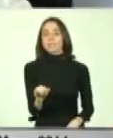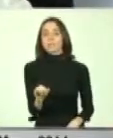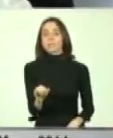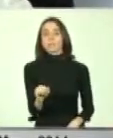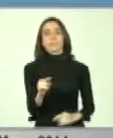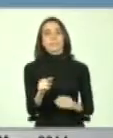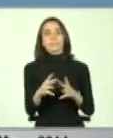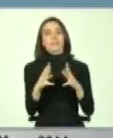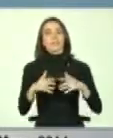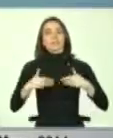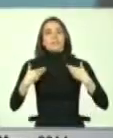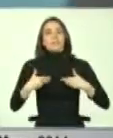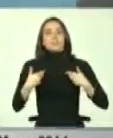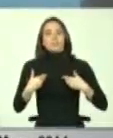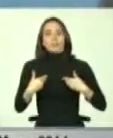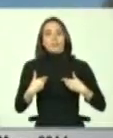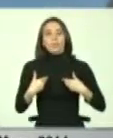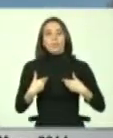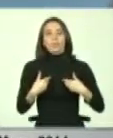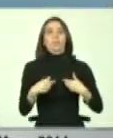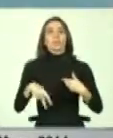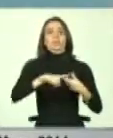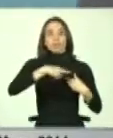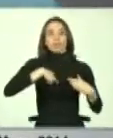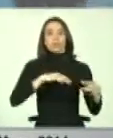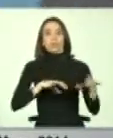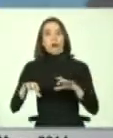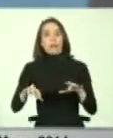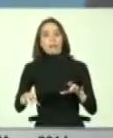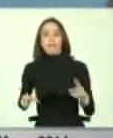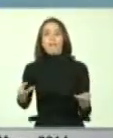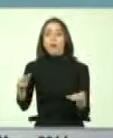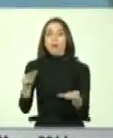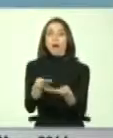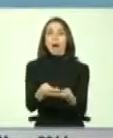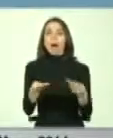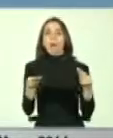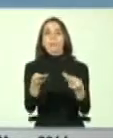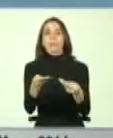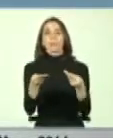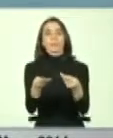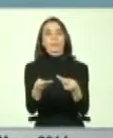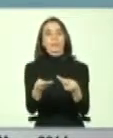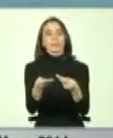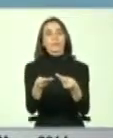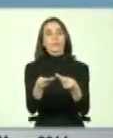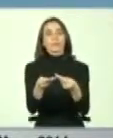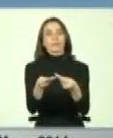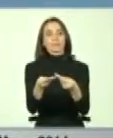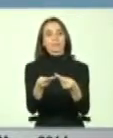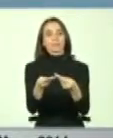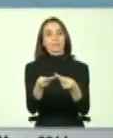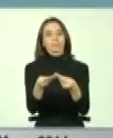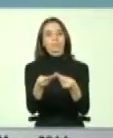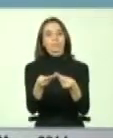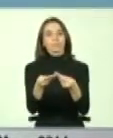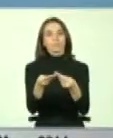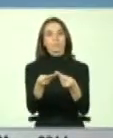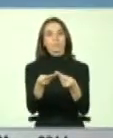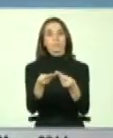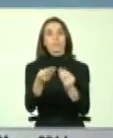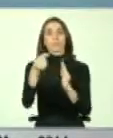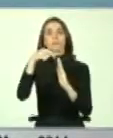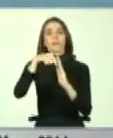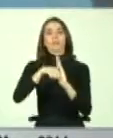es la gran motivación, a ser activos contribuyentes a profundizar el